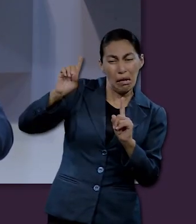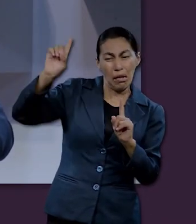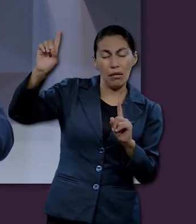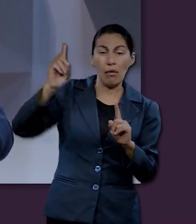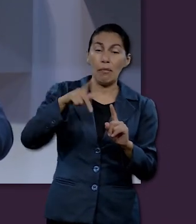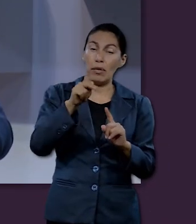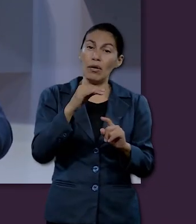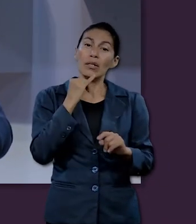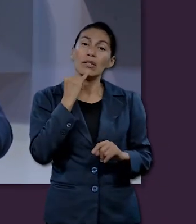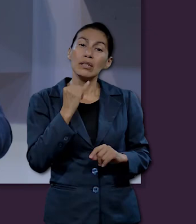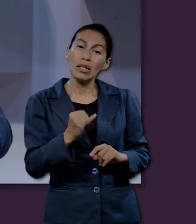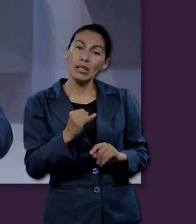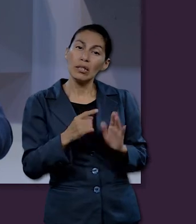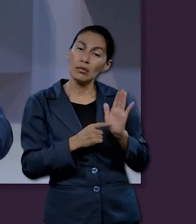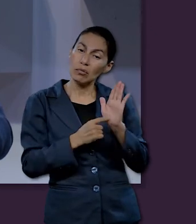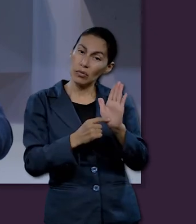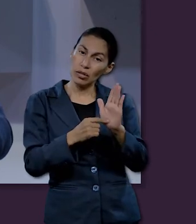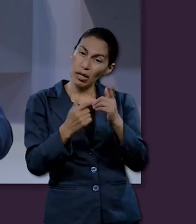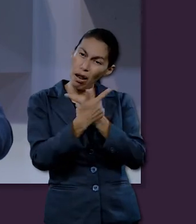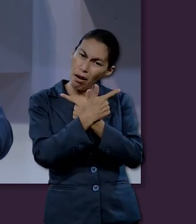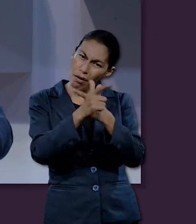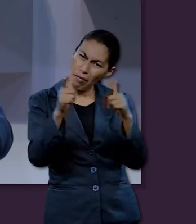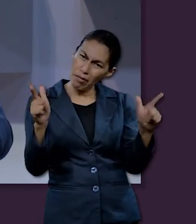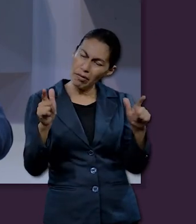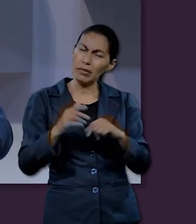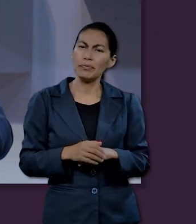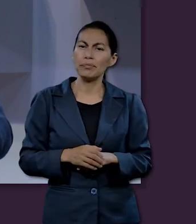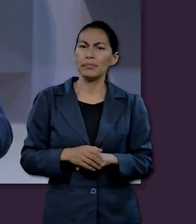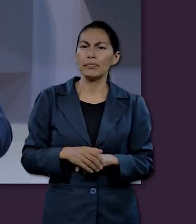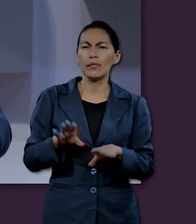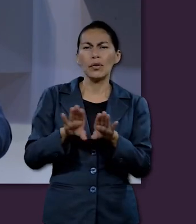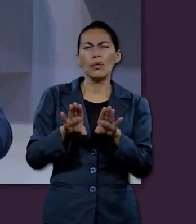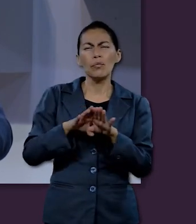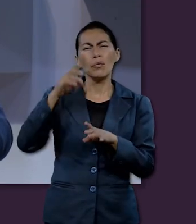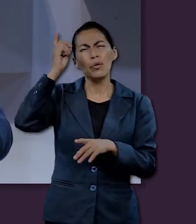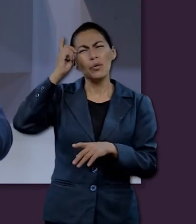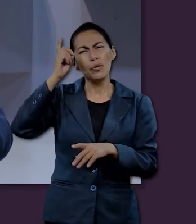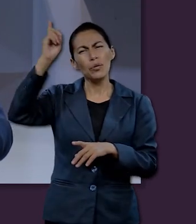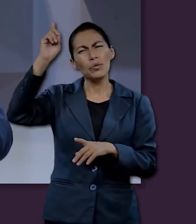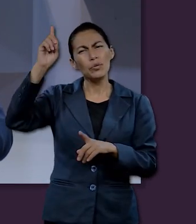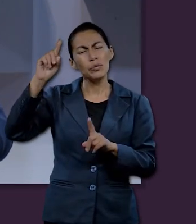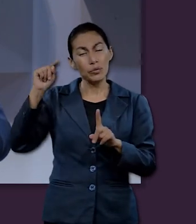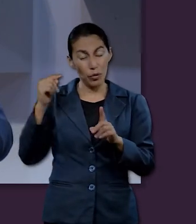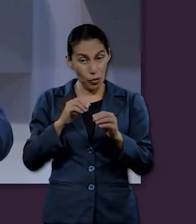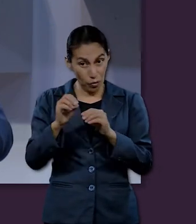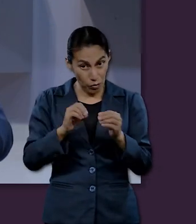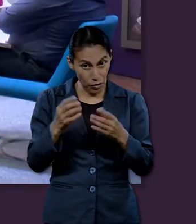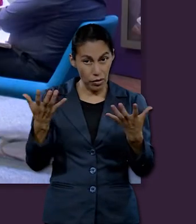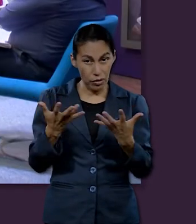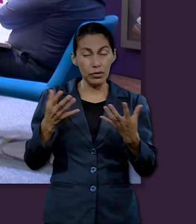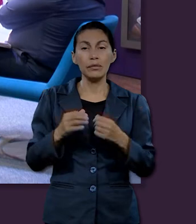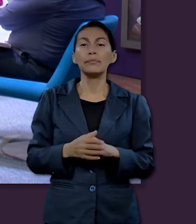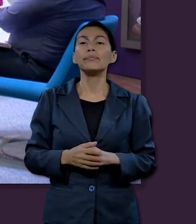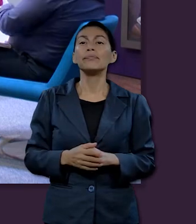asegura una liberación y es aquí donde entra la presencia siempre de nuestro Padre, ¿no? Y